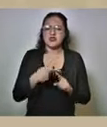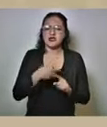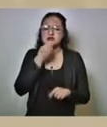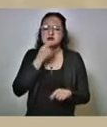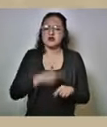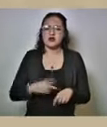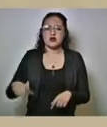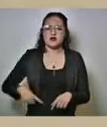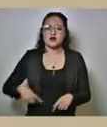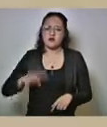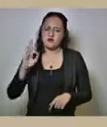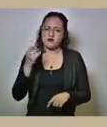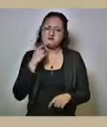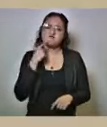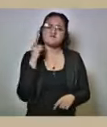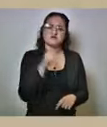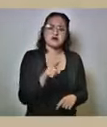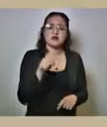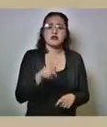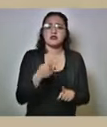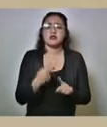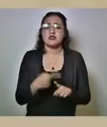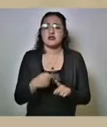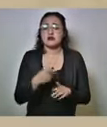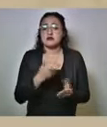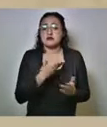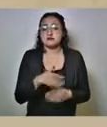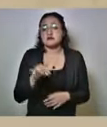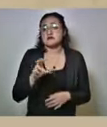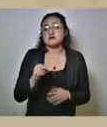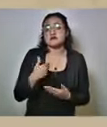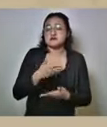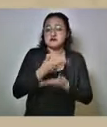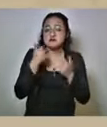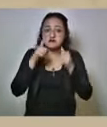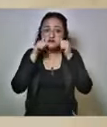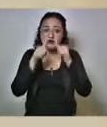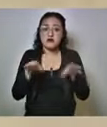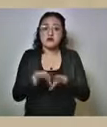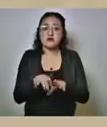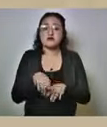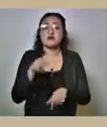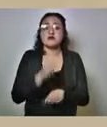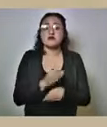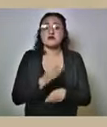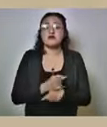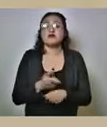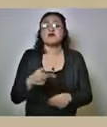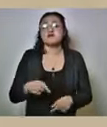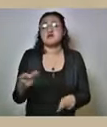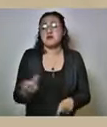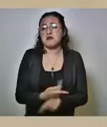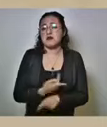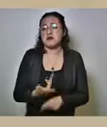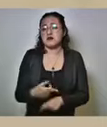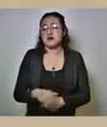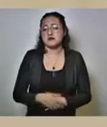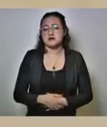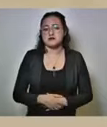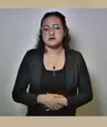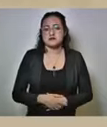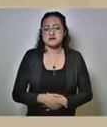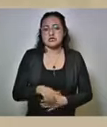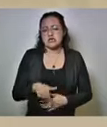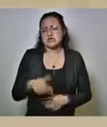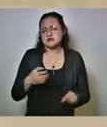Federal para que esté pues no sé si presente o esté al pendiente desde lejos sobre esta situación que se vive en